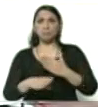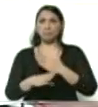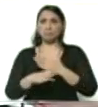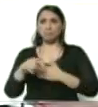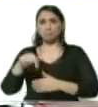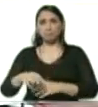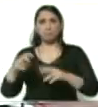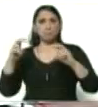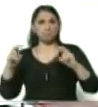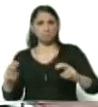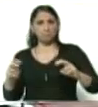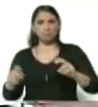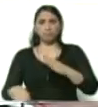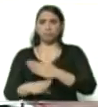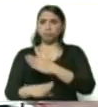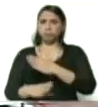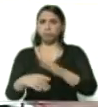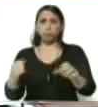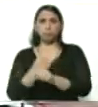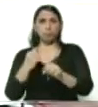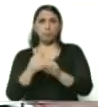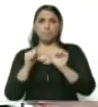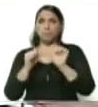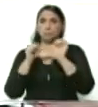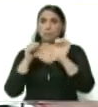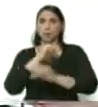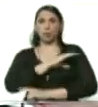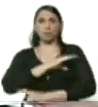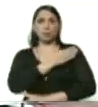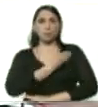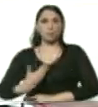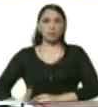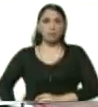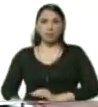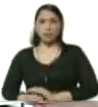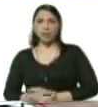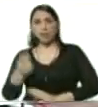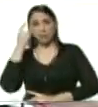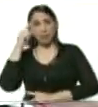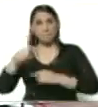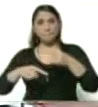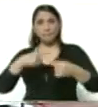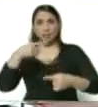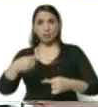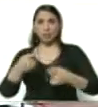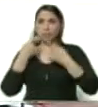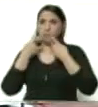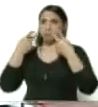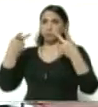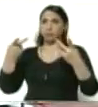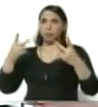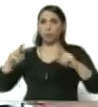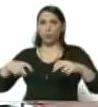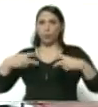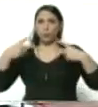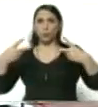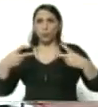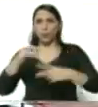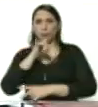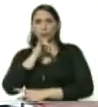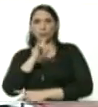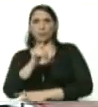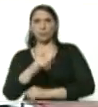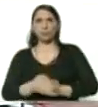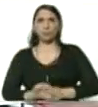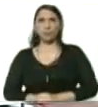permanentemente trabajando como la comisión presidencial y el día de mañana nos dirigiremos para actualizar todo tipo